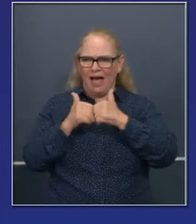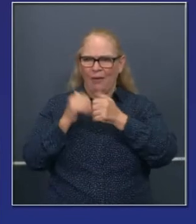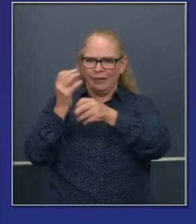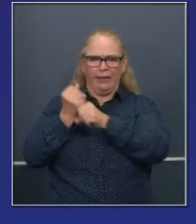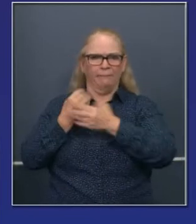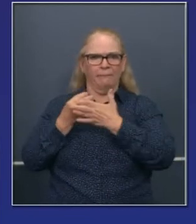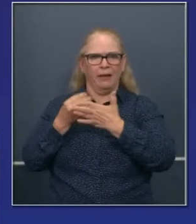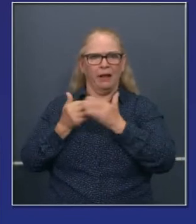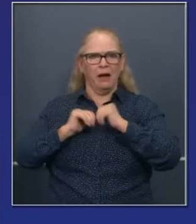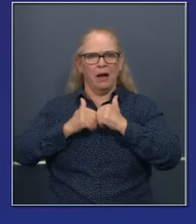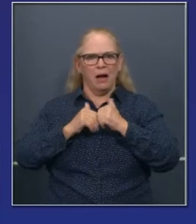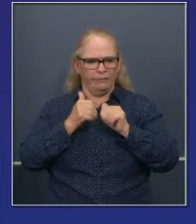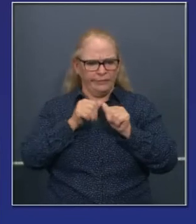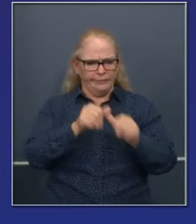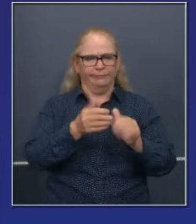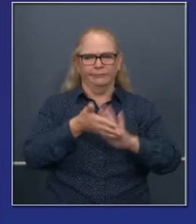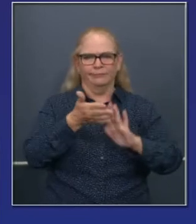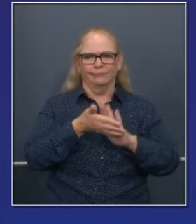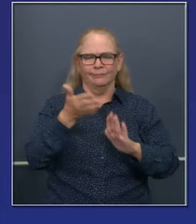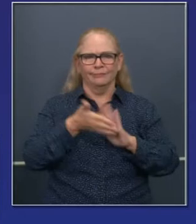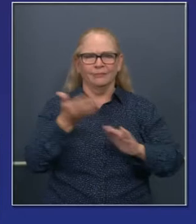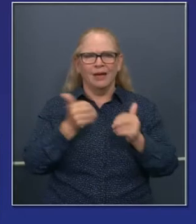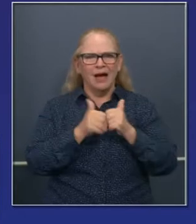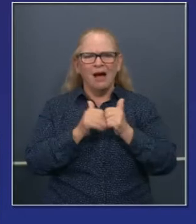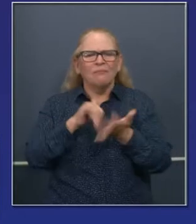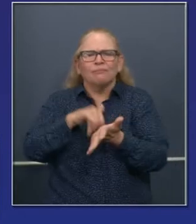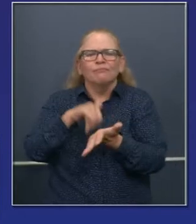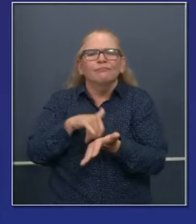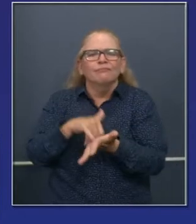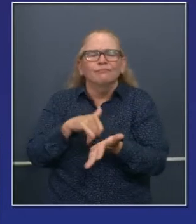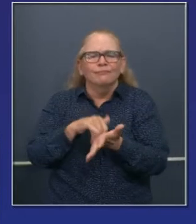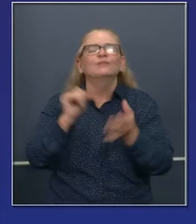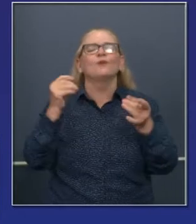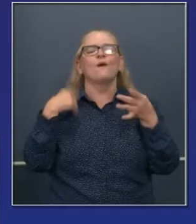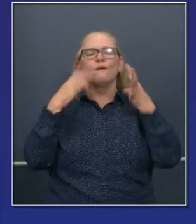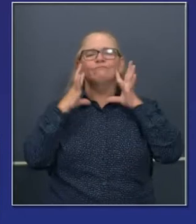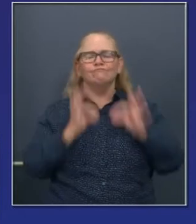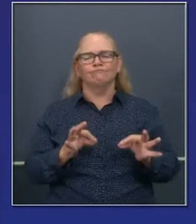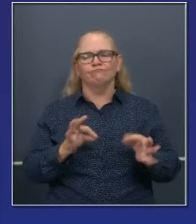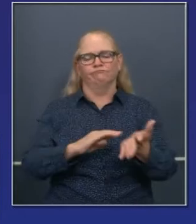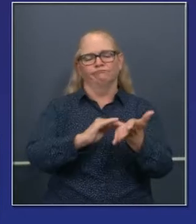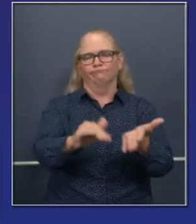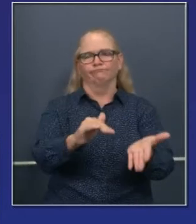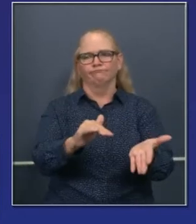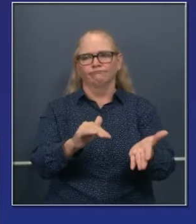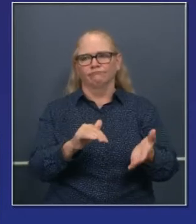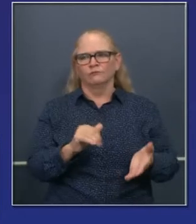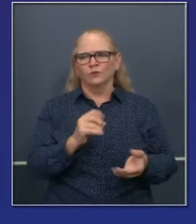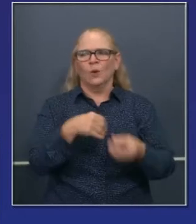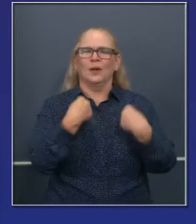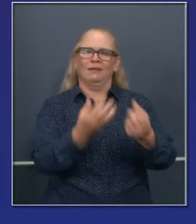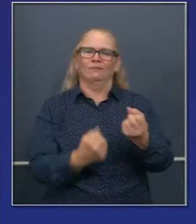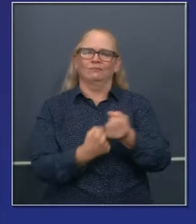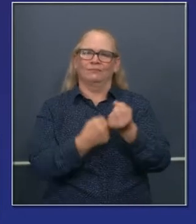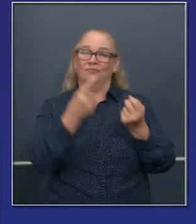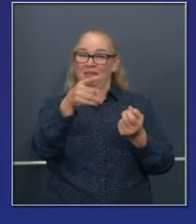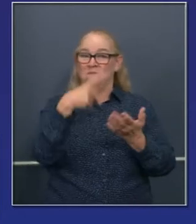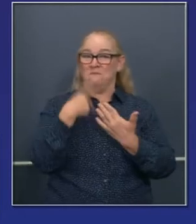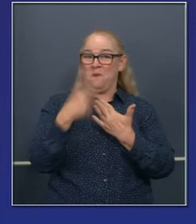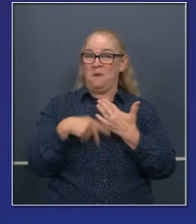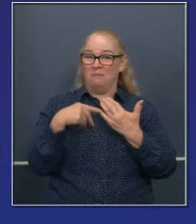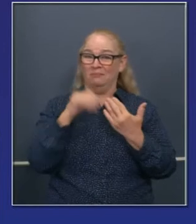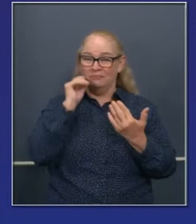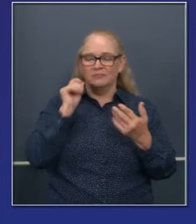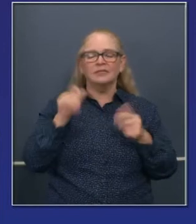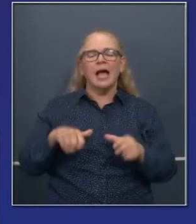no tienen la ayuda. Esto fue hecho gracias al esfuerzo que hemos implementado.